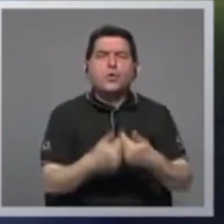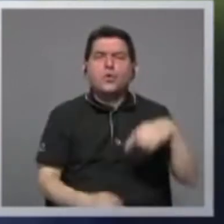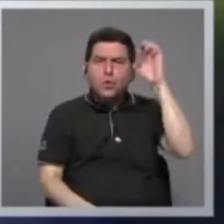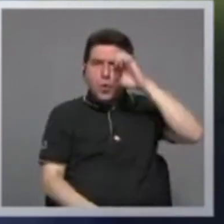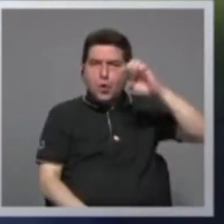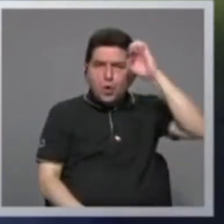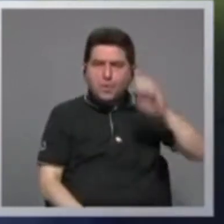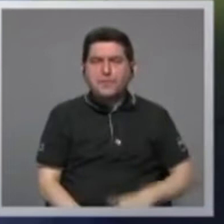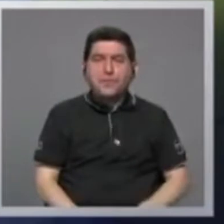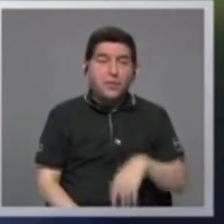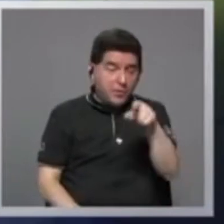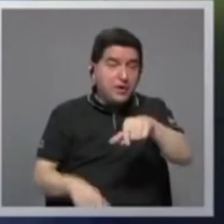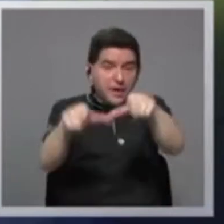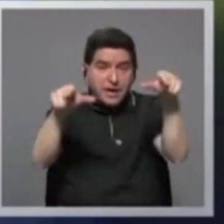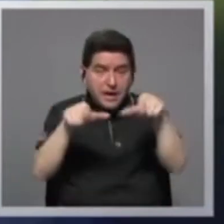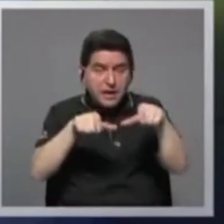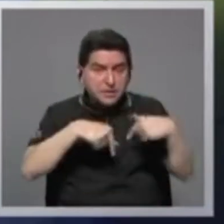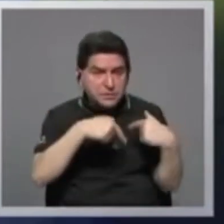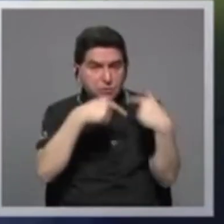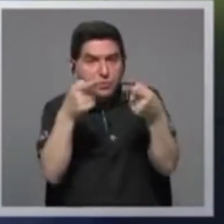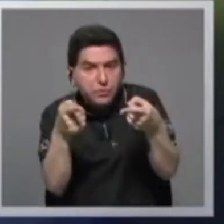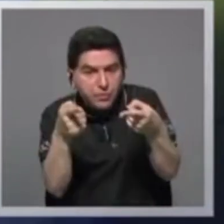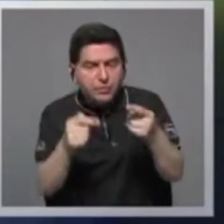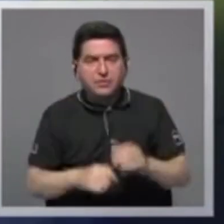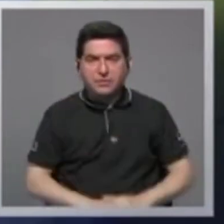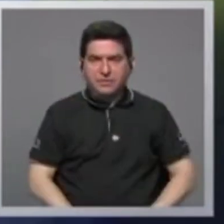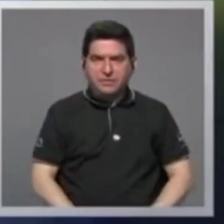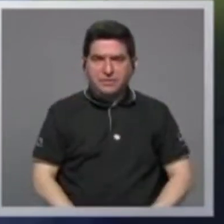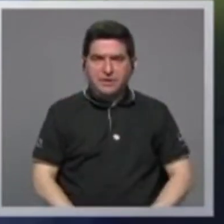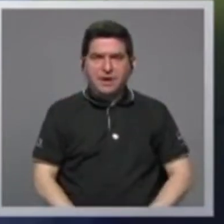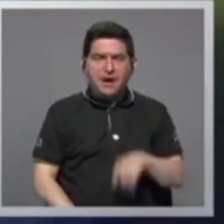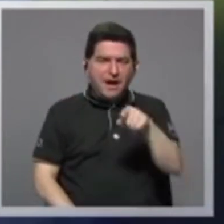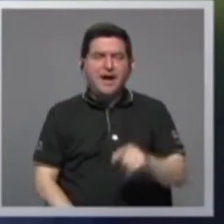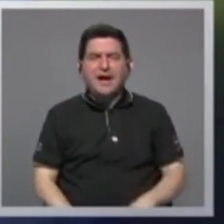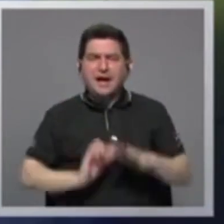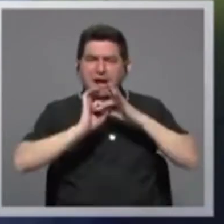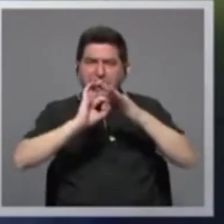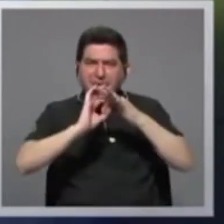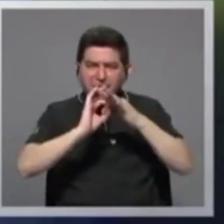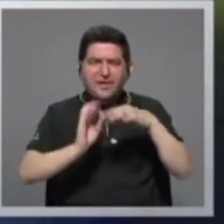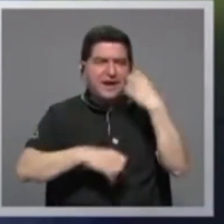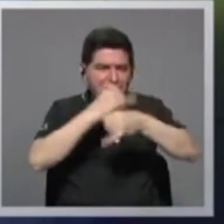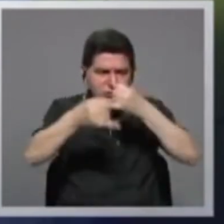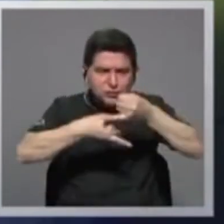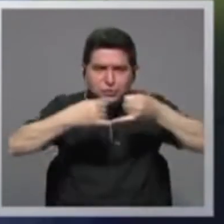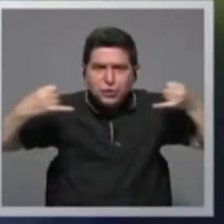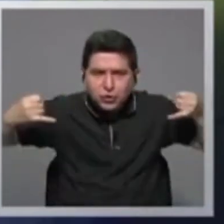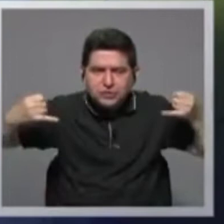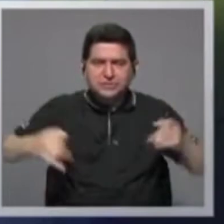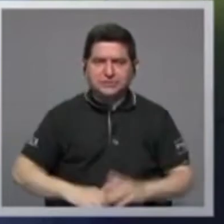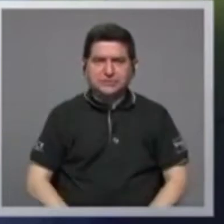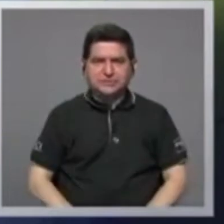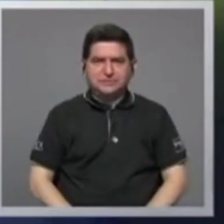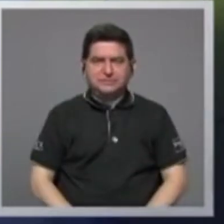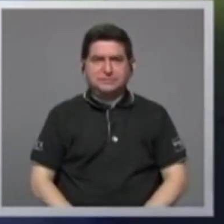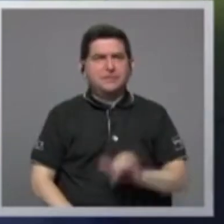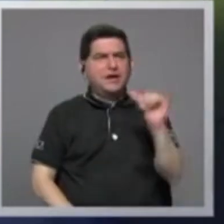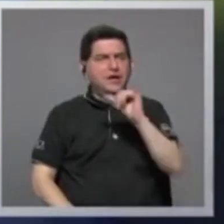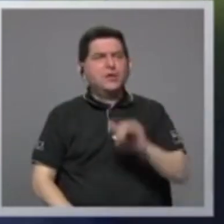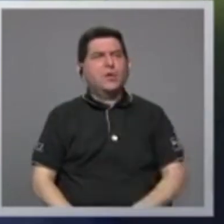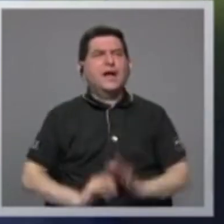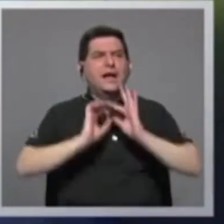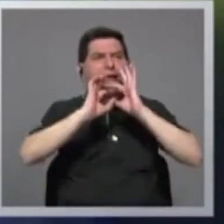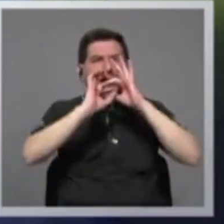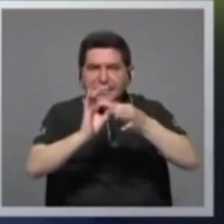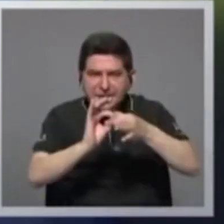estuvo por esa zona, hay una hermandad de idioma, y me parece que hay una hermandad